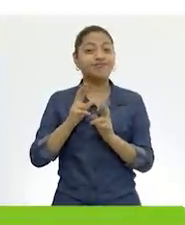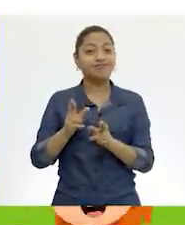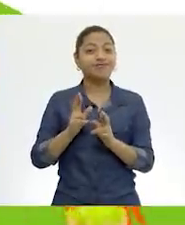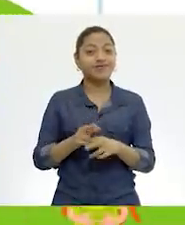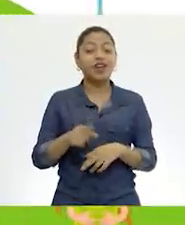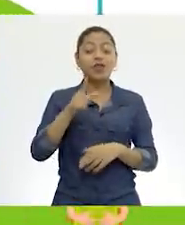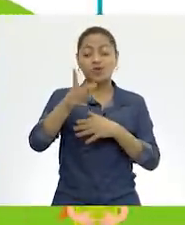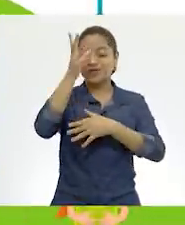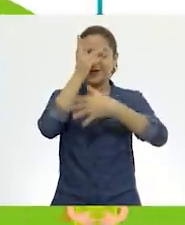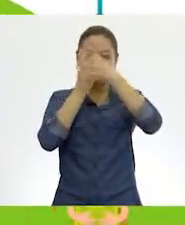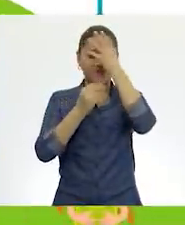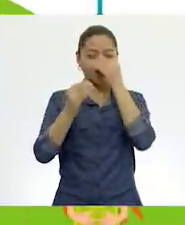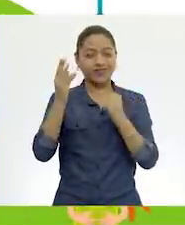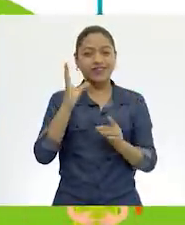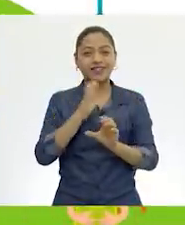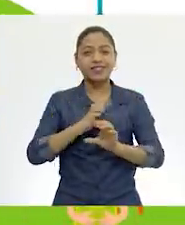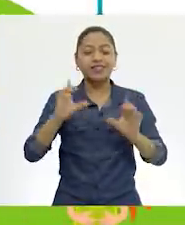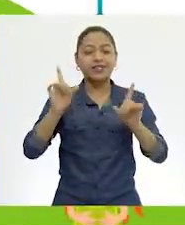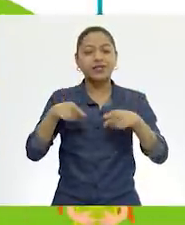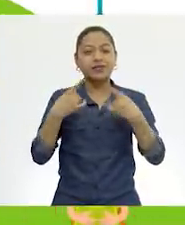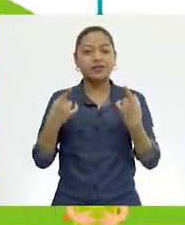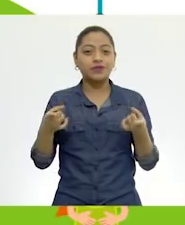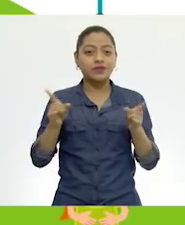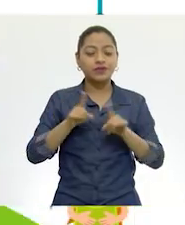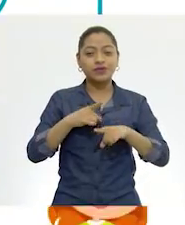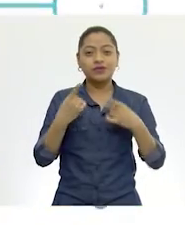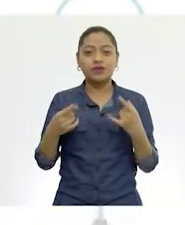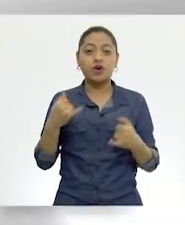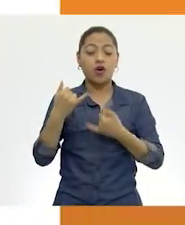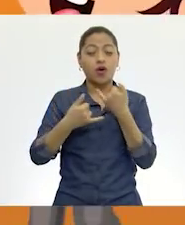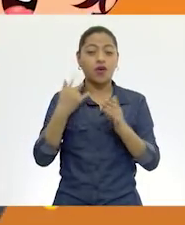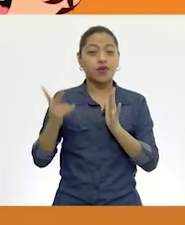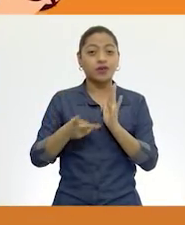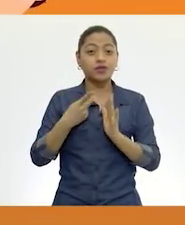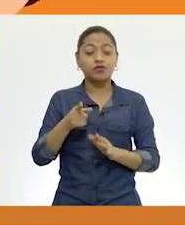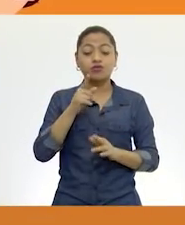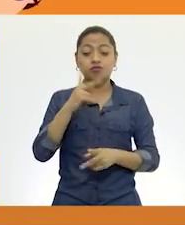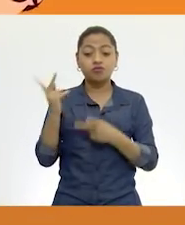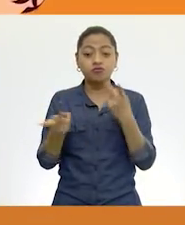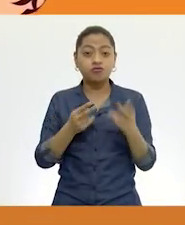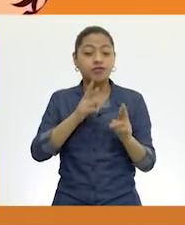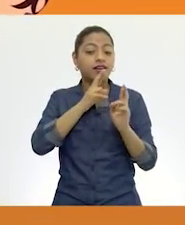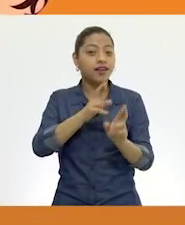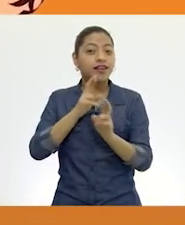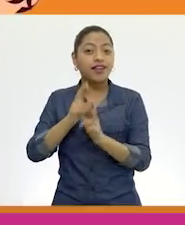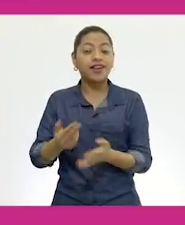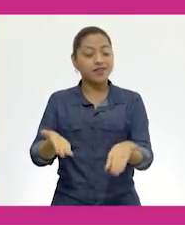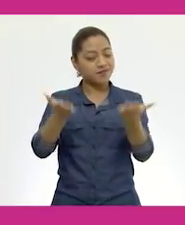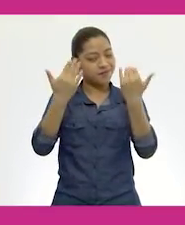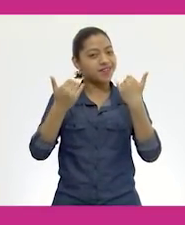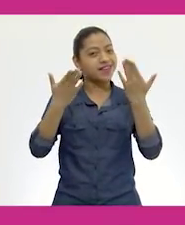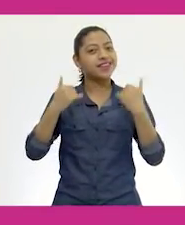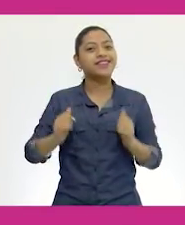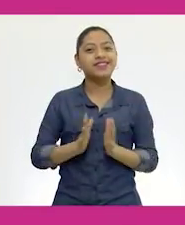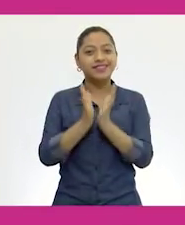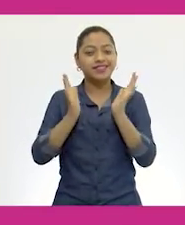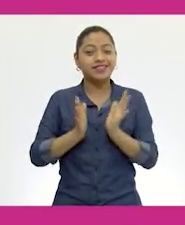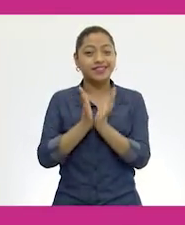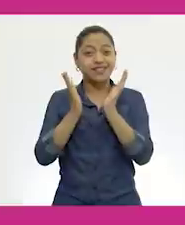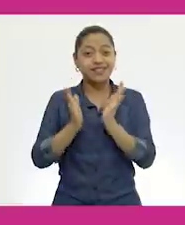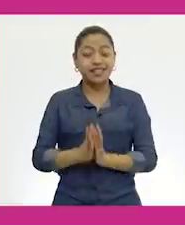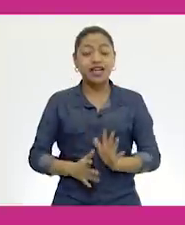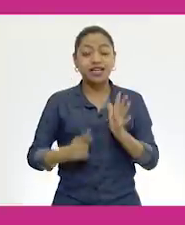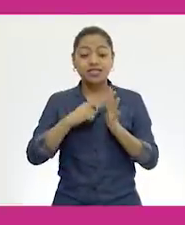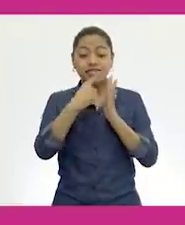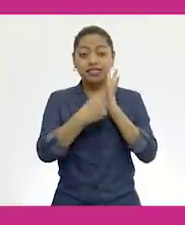Aprende rápido y vuelve a jugar. Responde la pregunta. Ven a participar. Hay